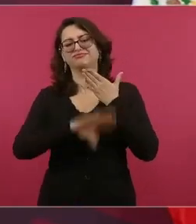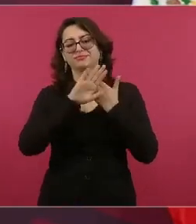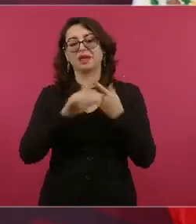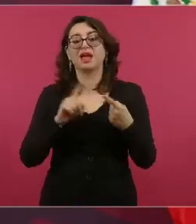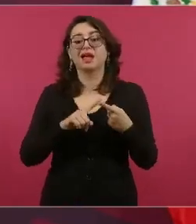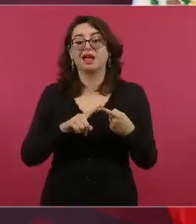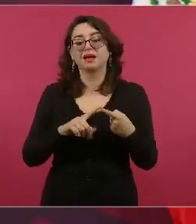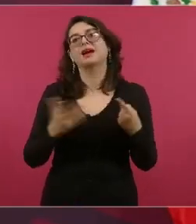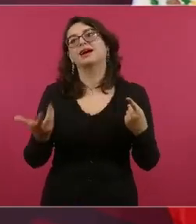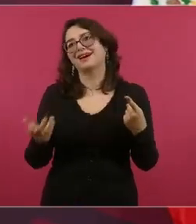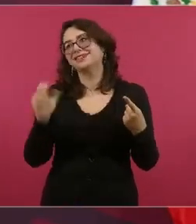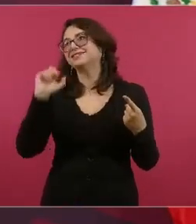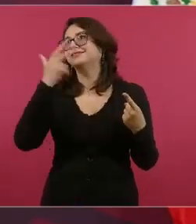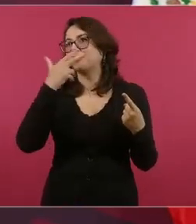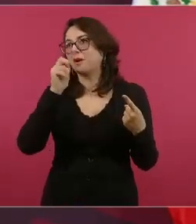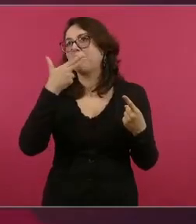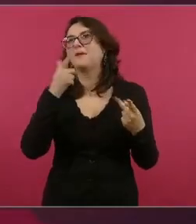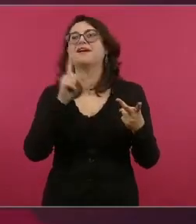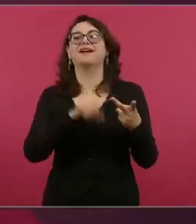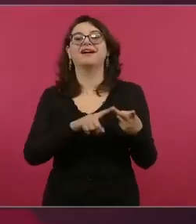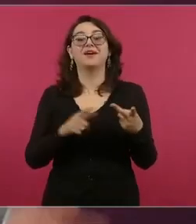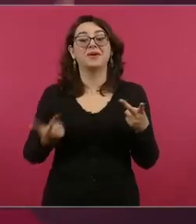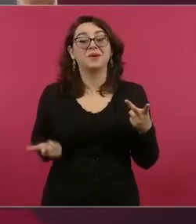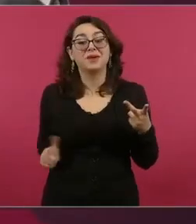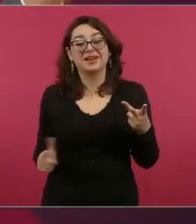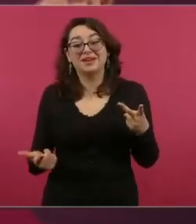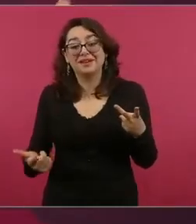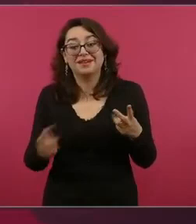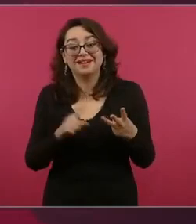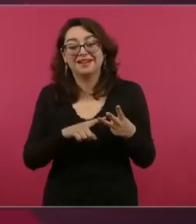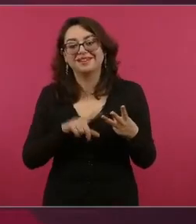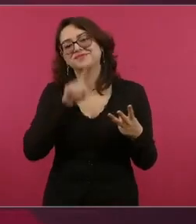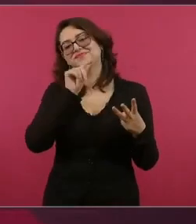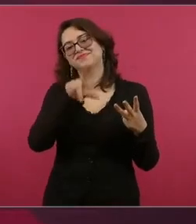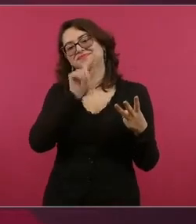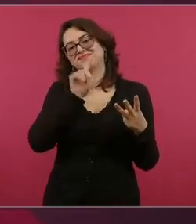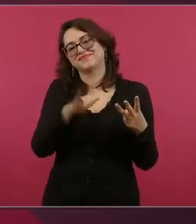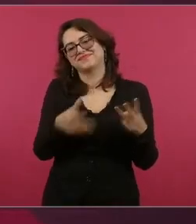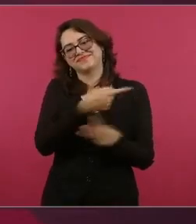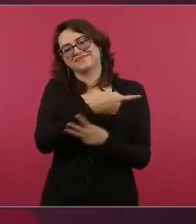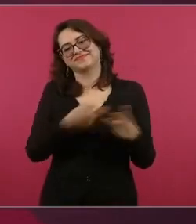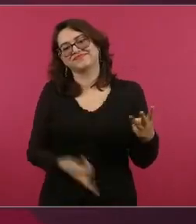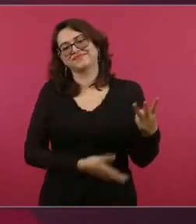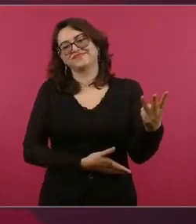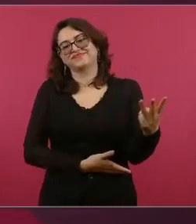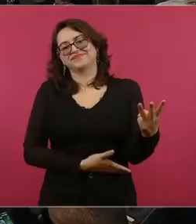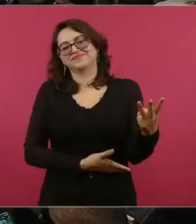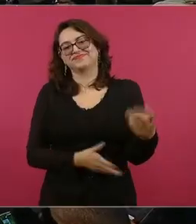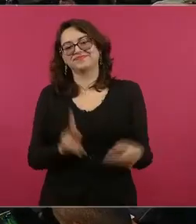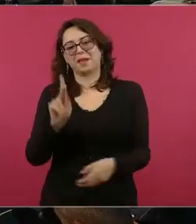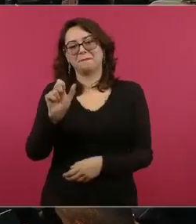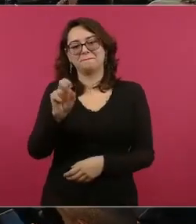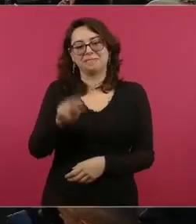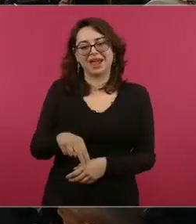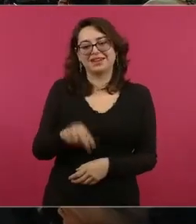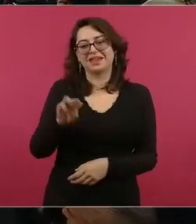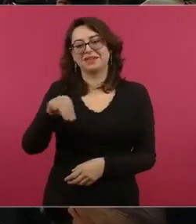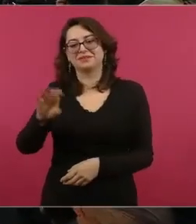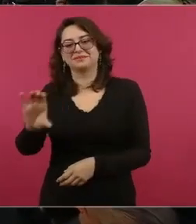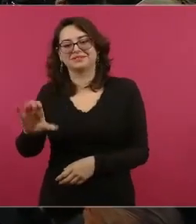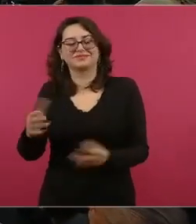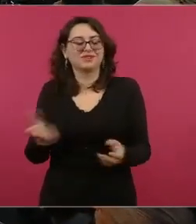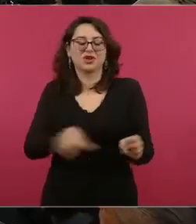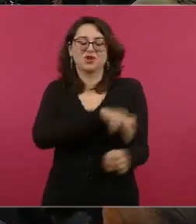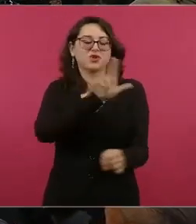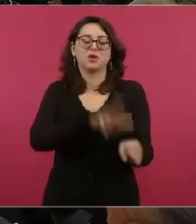Chihuahua, Guanajuato y Jalisco, sí. Pues es normal. Pero bueno, nosotros